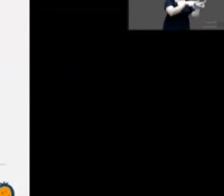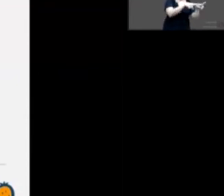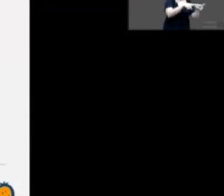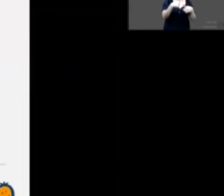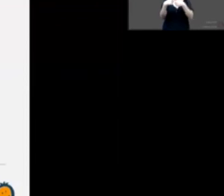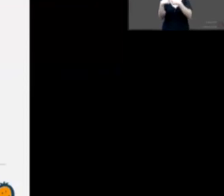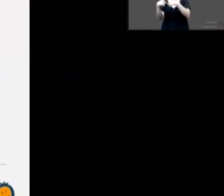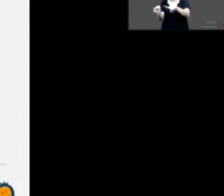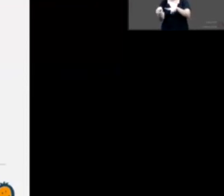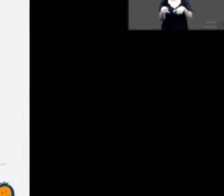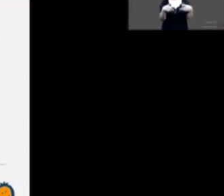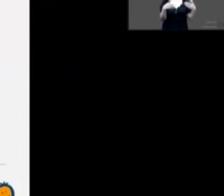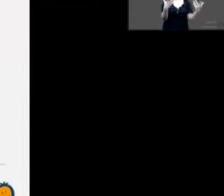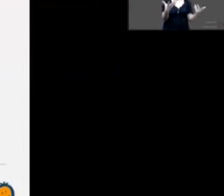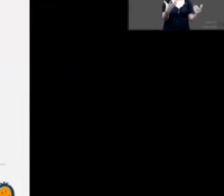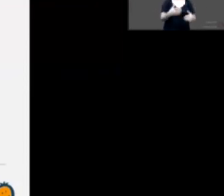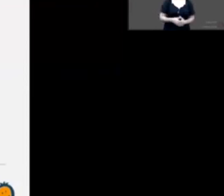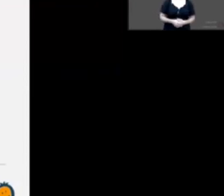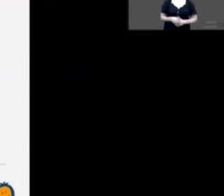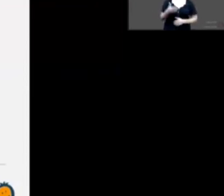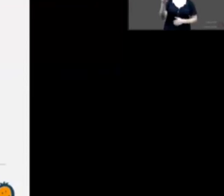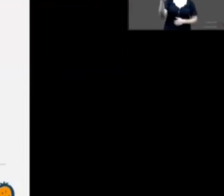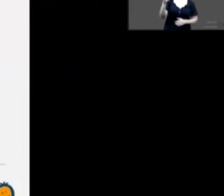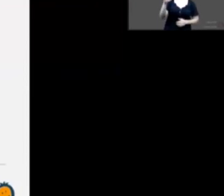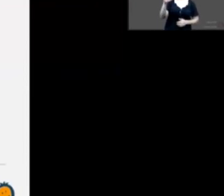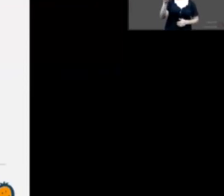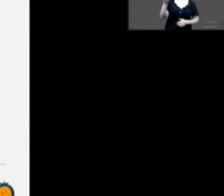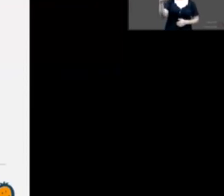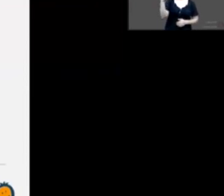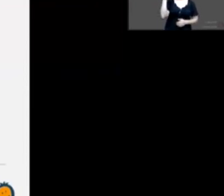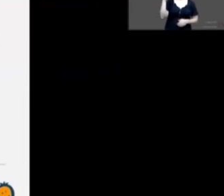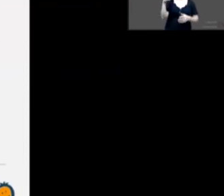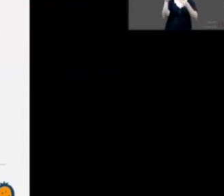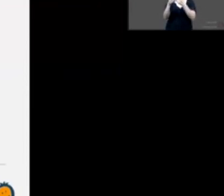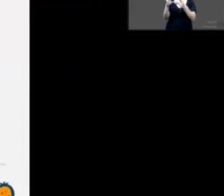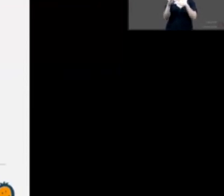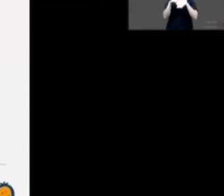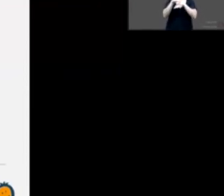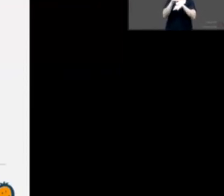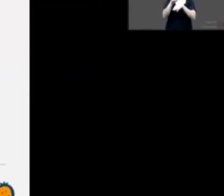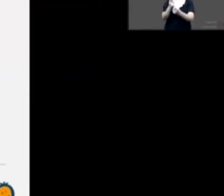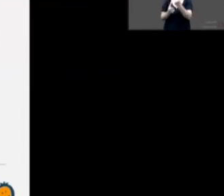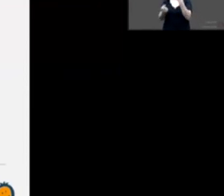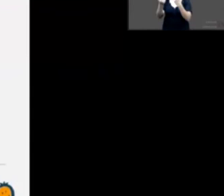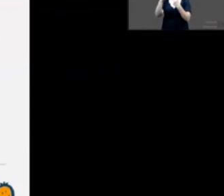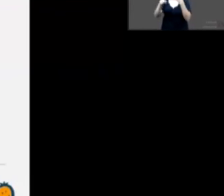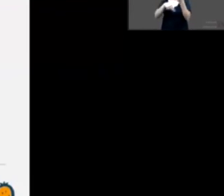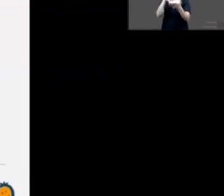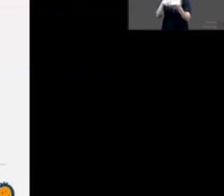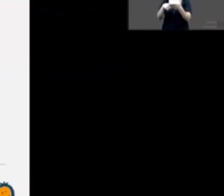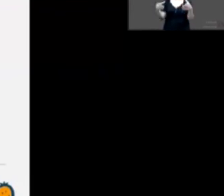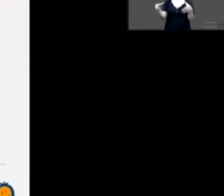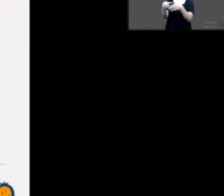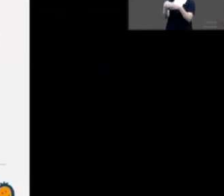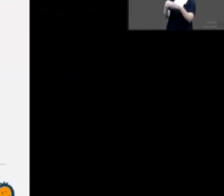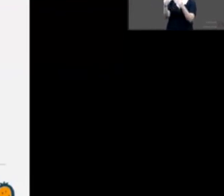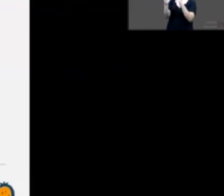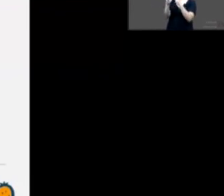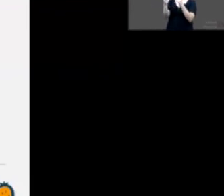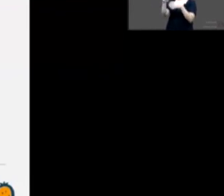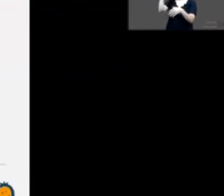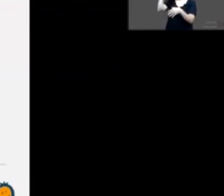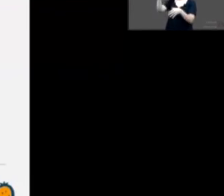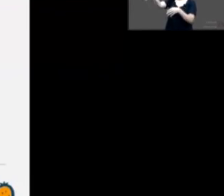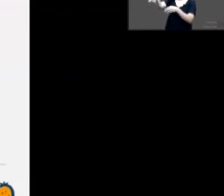algo que mencionaste también, Ricardo, sobre la práctica del cuidado residencial en los casos en México, cuando en realidad son una serie de